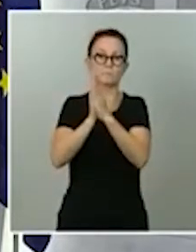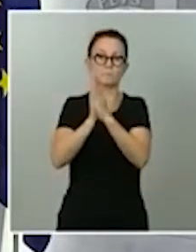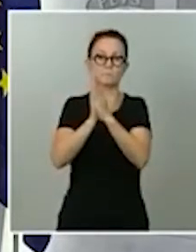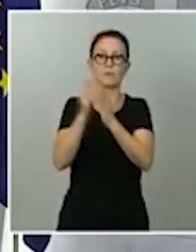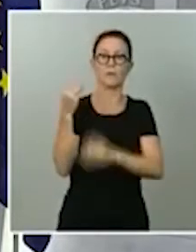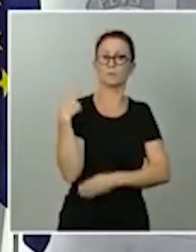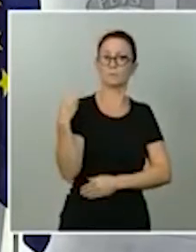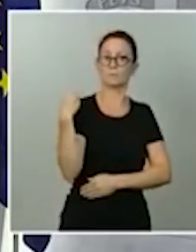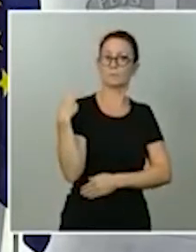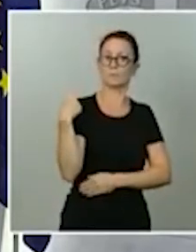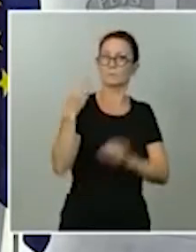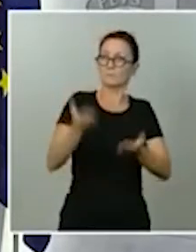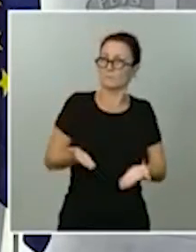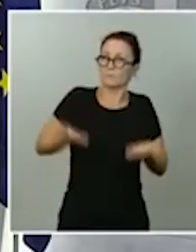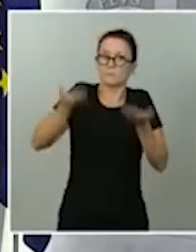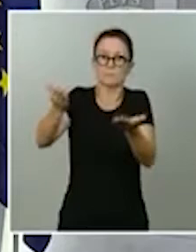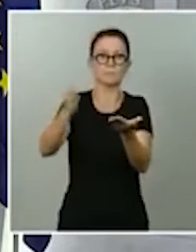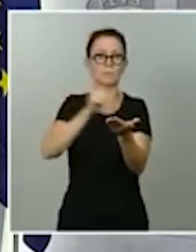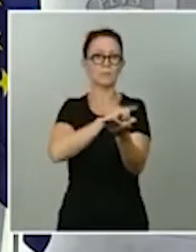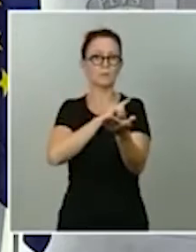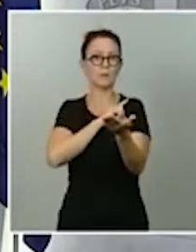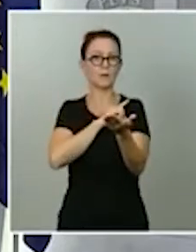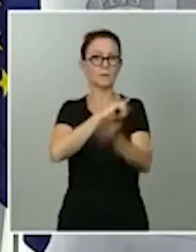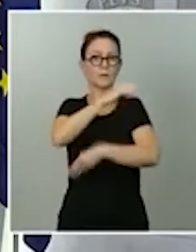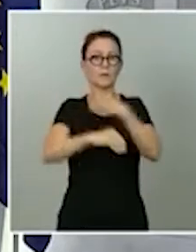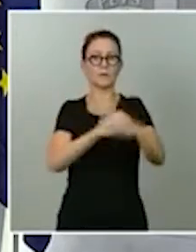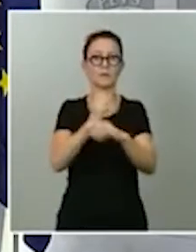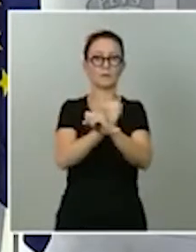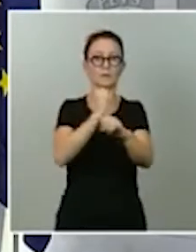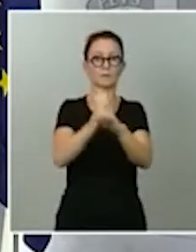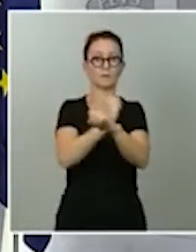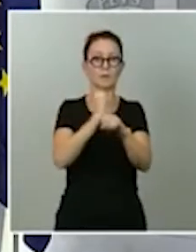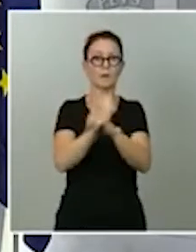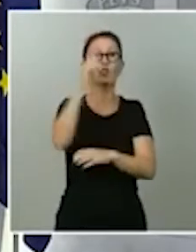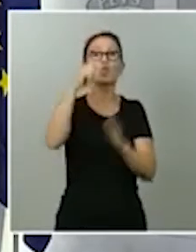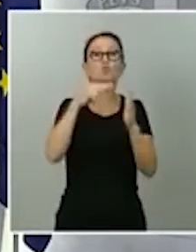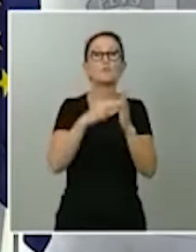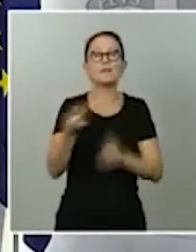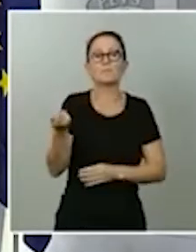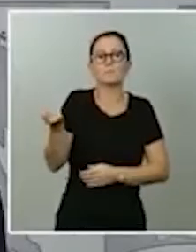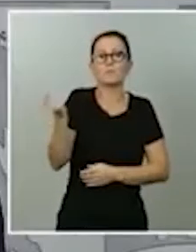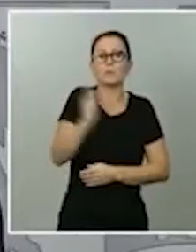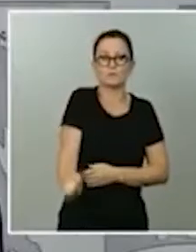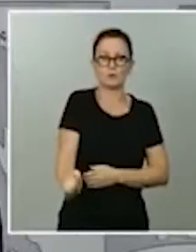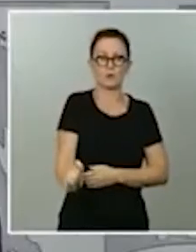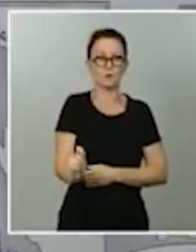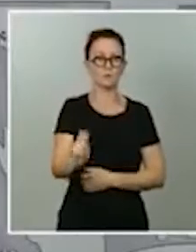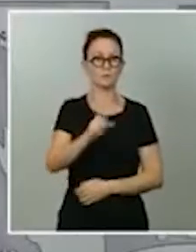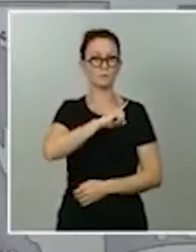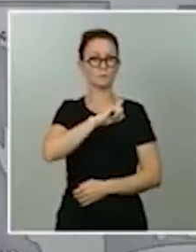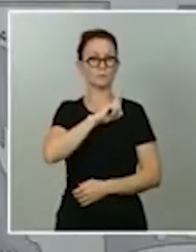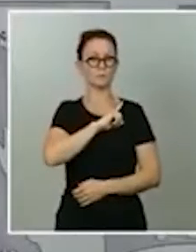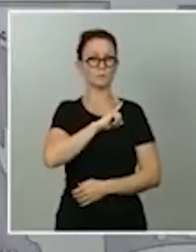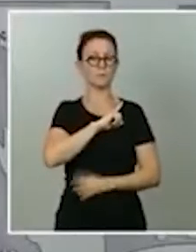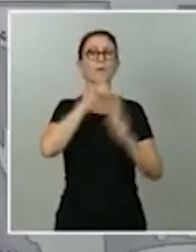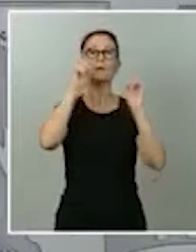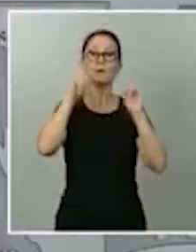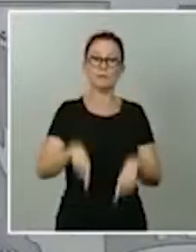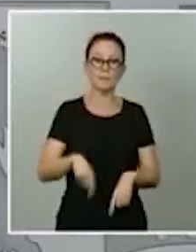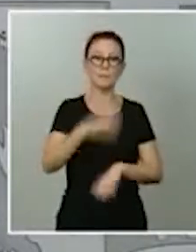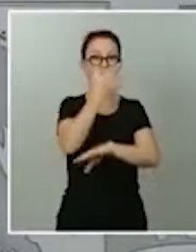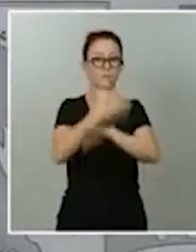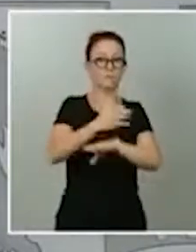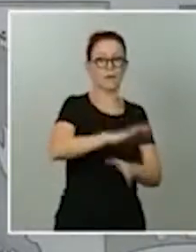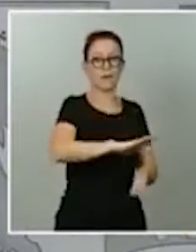Ponemos a disposición la aportación de las Fuerzas Armadas, 2.000 profesionales de las Fuerzas Armadas. Los medios digitales, la aplicación que exhortamos a las comunidades